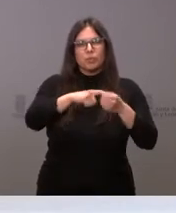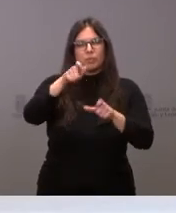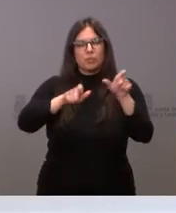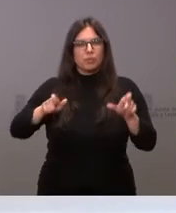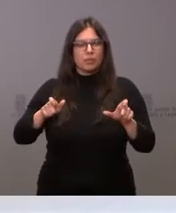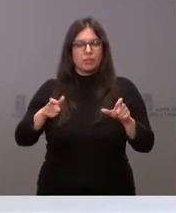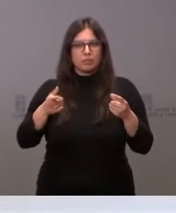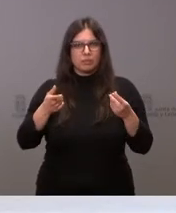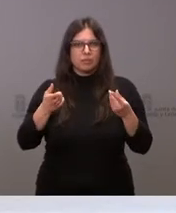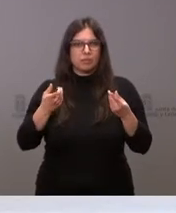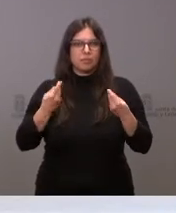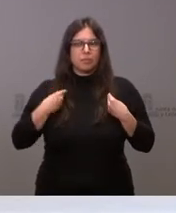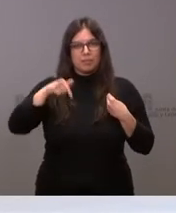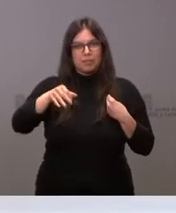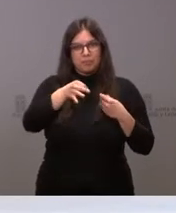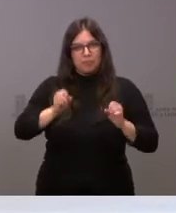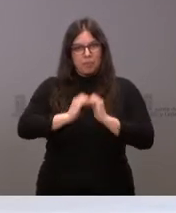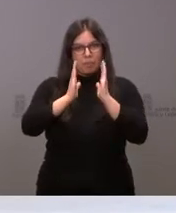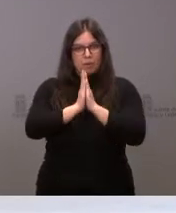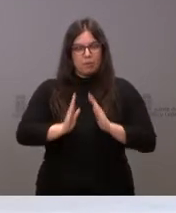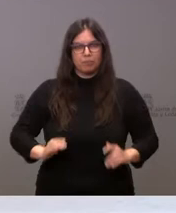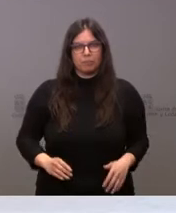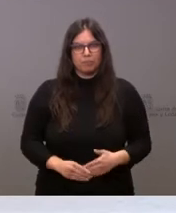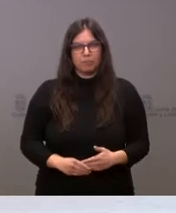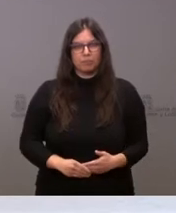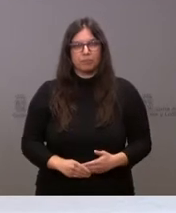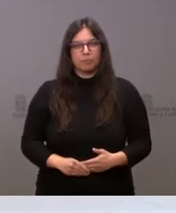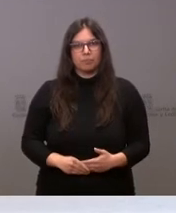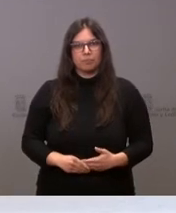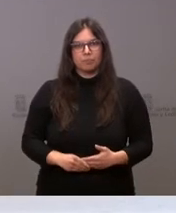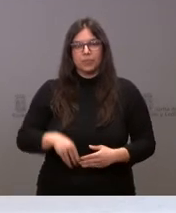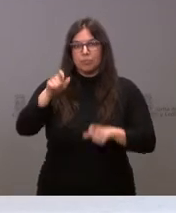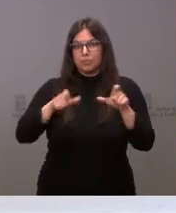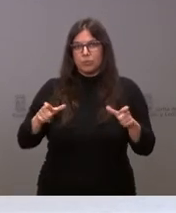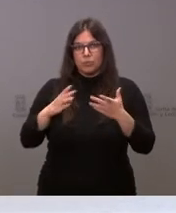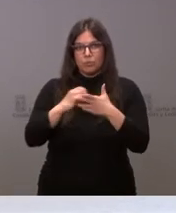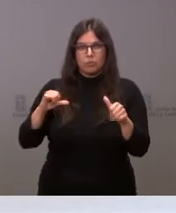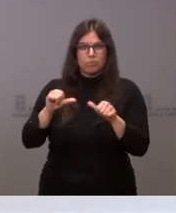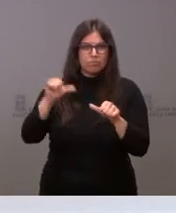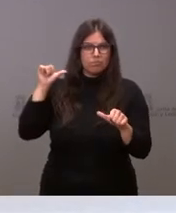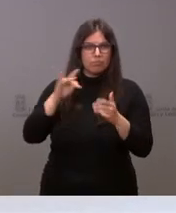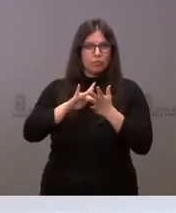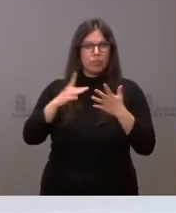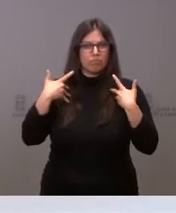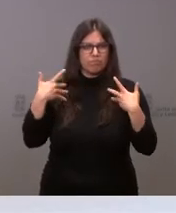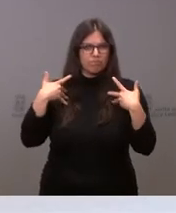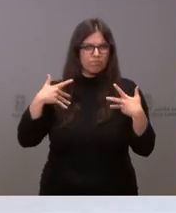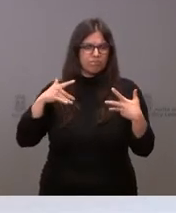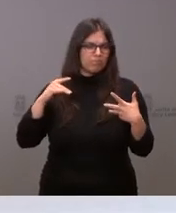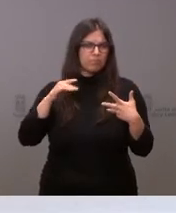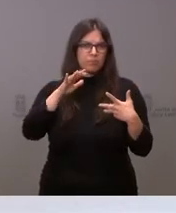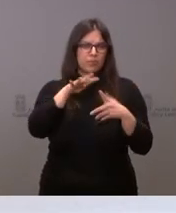de La Palma, a toda la población que ha sufrido esta tragedia,